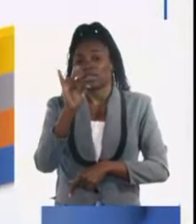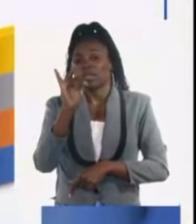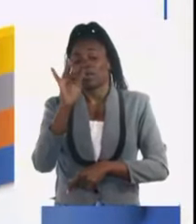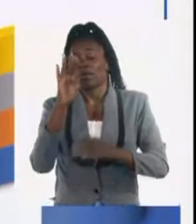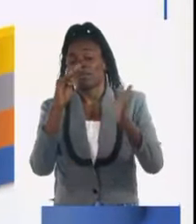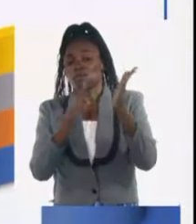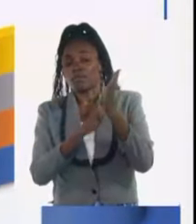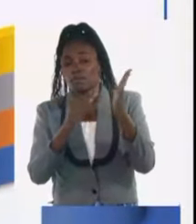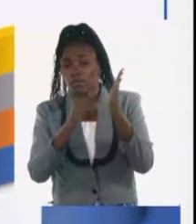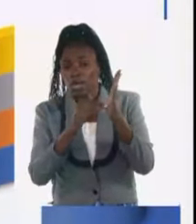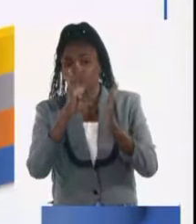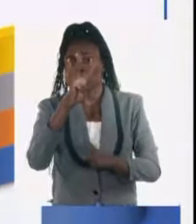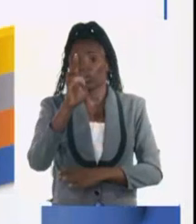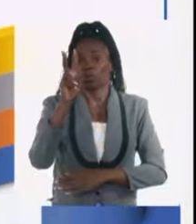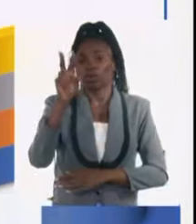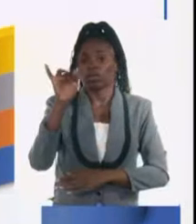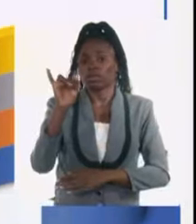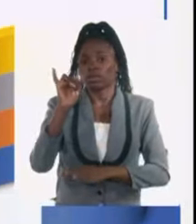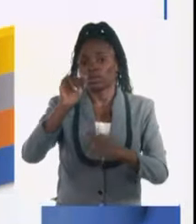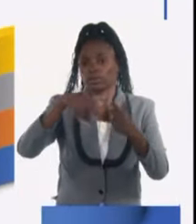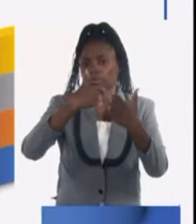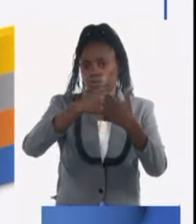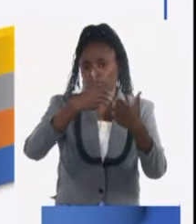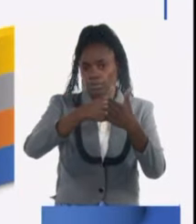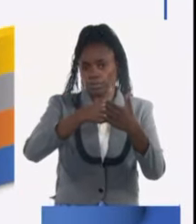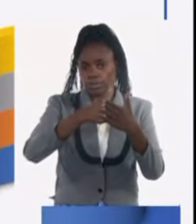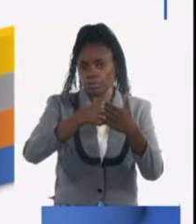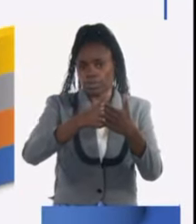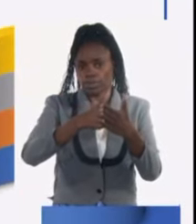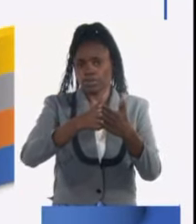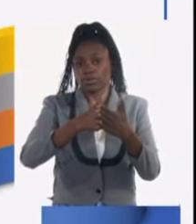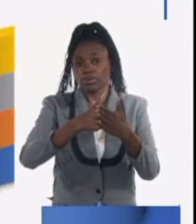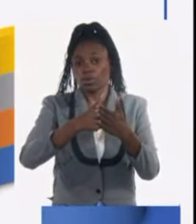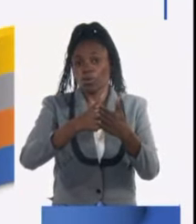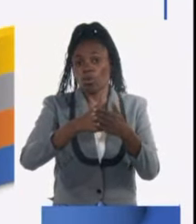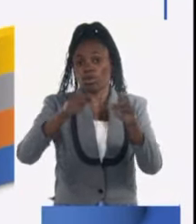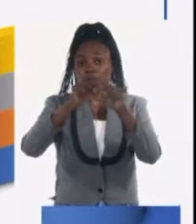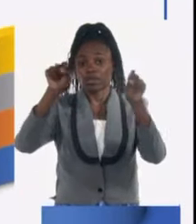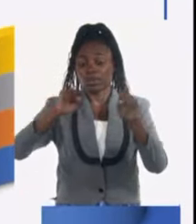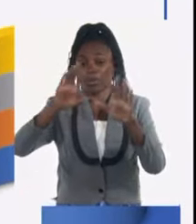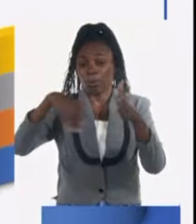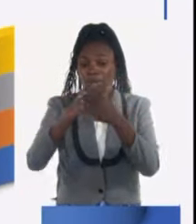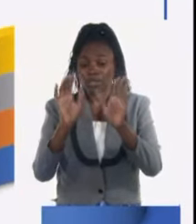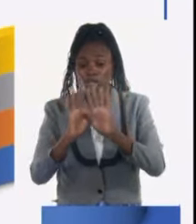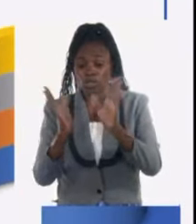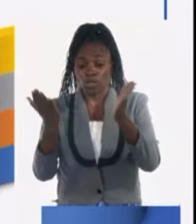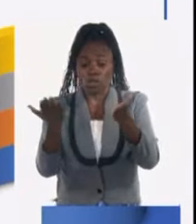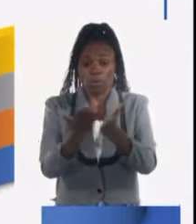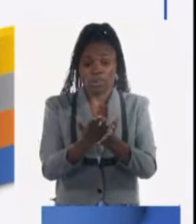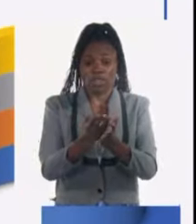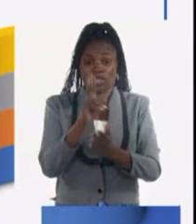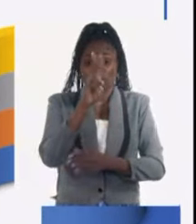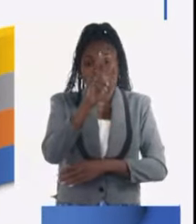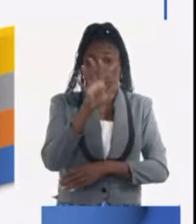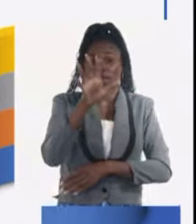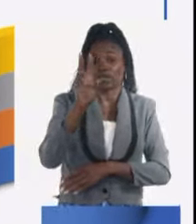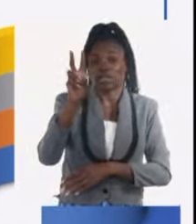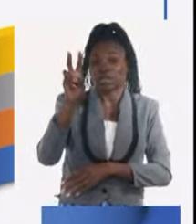entidades cuando hablamos del sistema empresarial en general de ellas 2.531